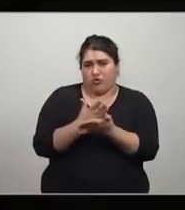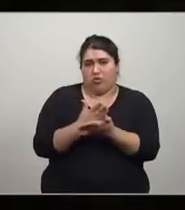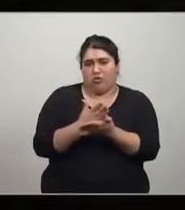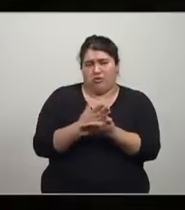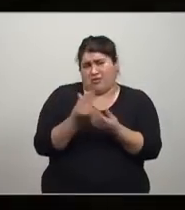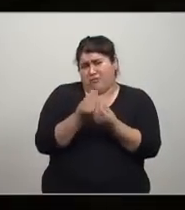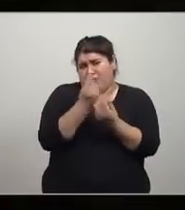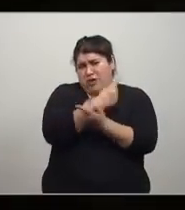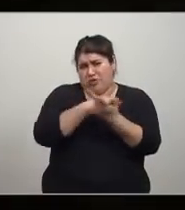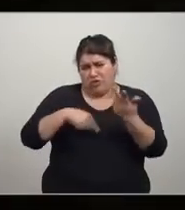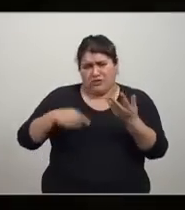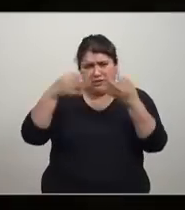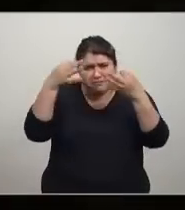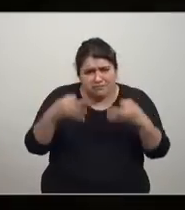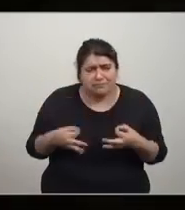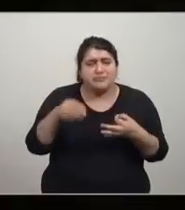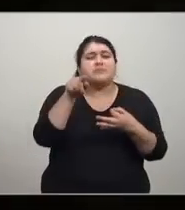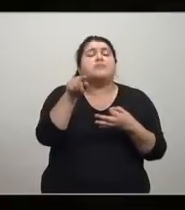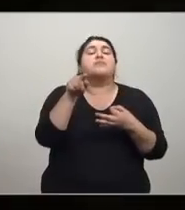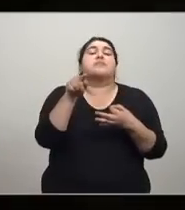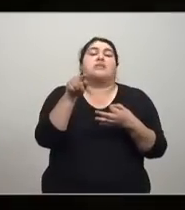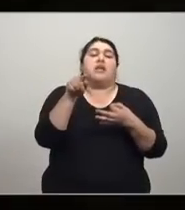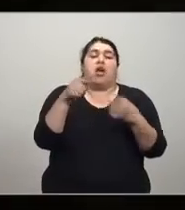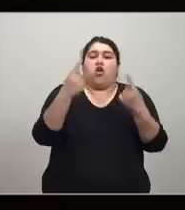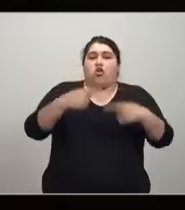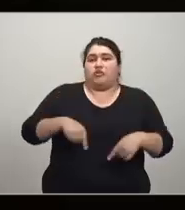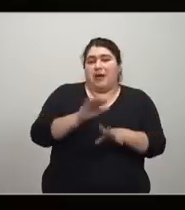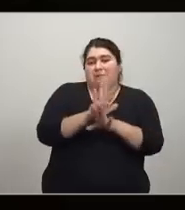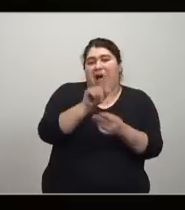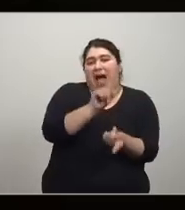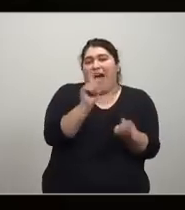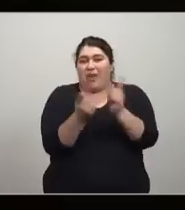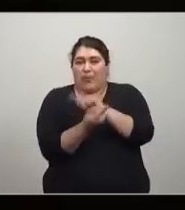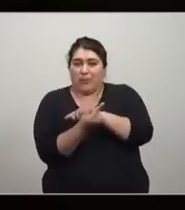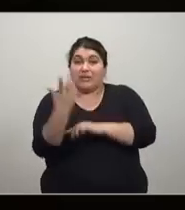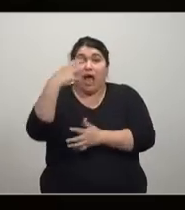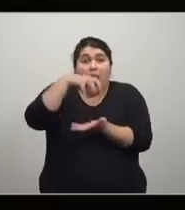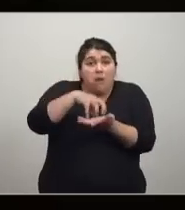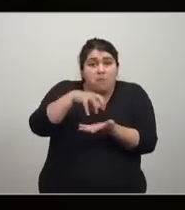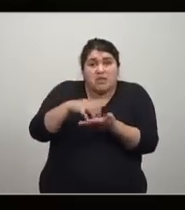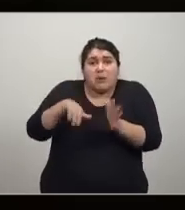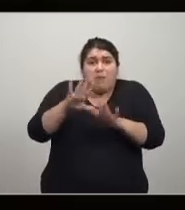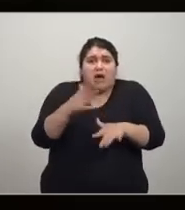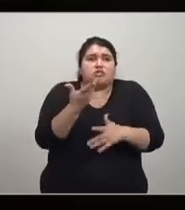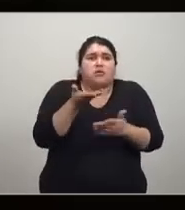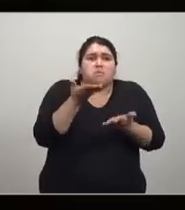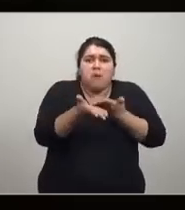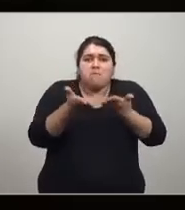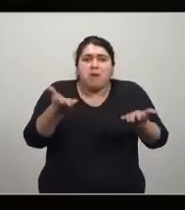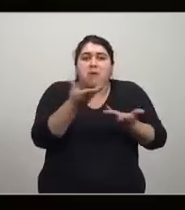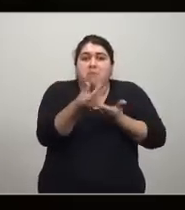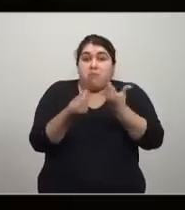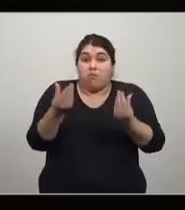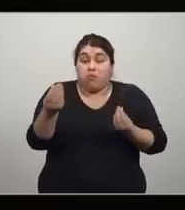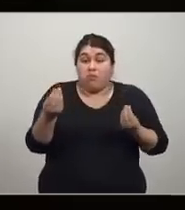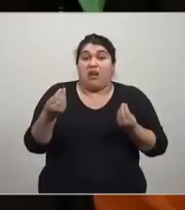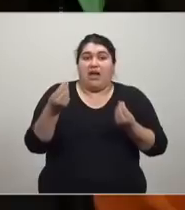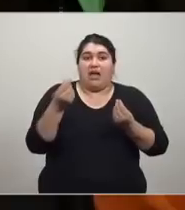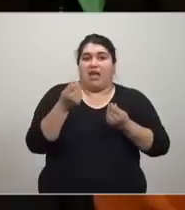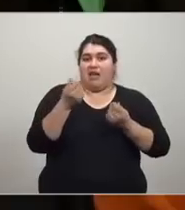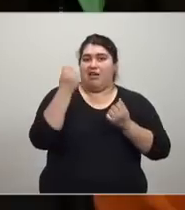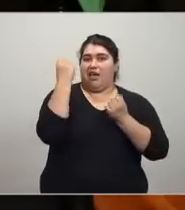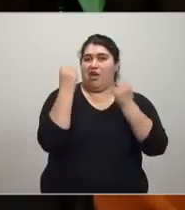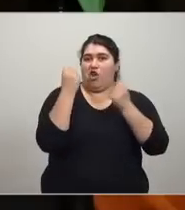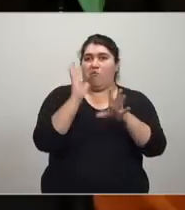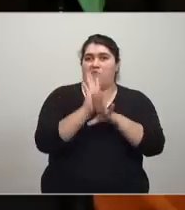además, las barbaridades que se establecen aquí. En el mercado de trabajo las cosas son al revés. Las empresas demandan y en teoría mientras más barato el